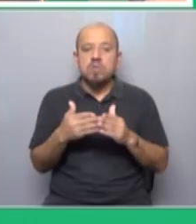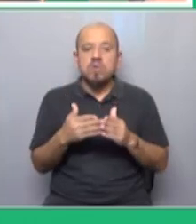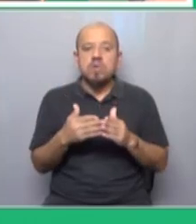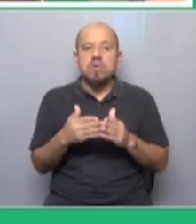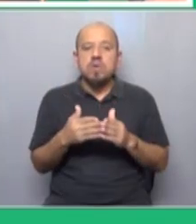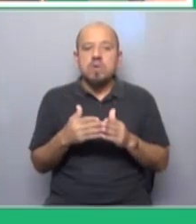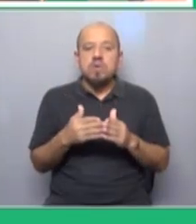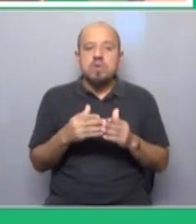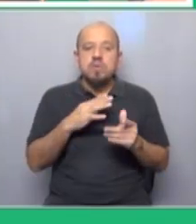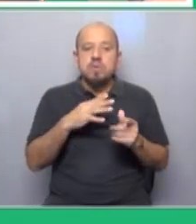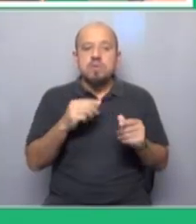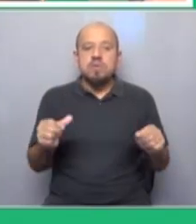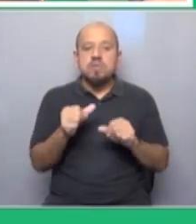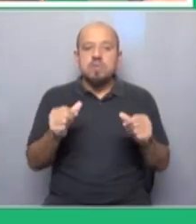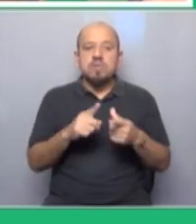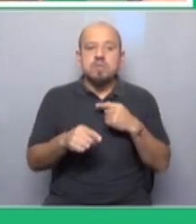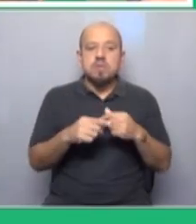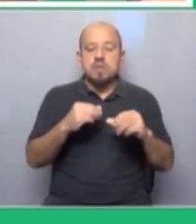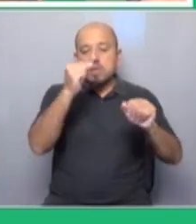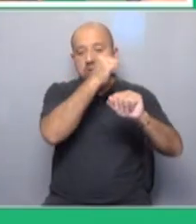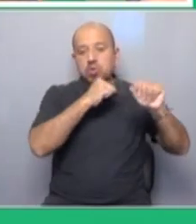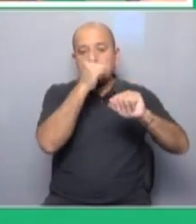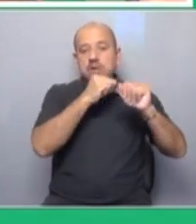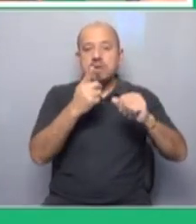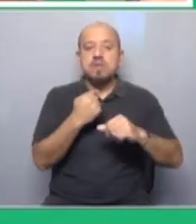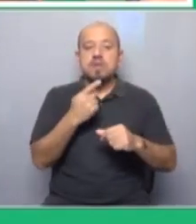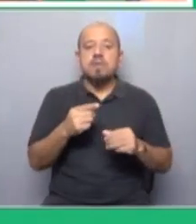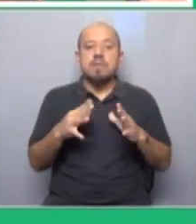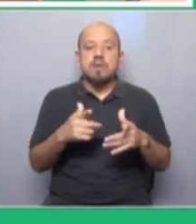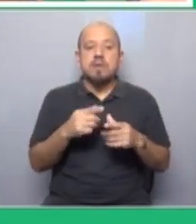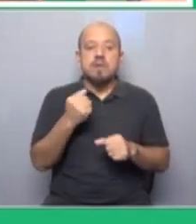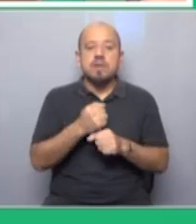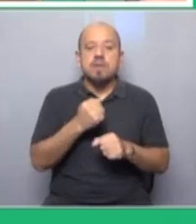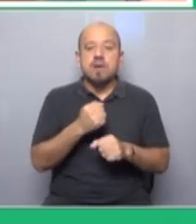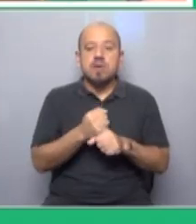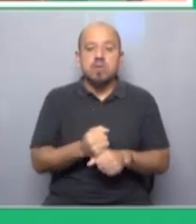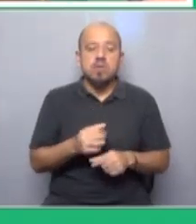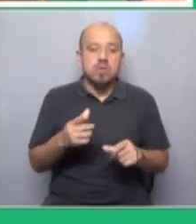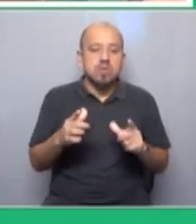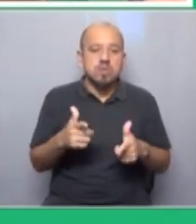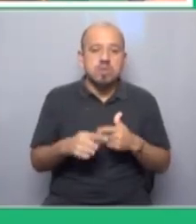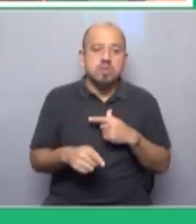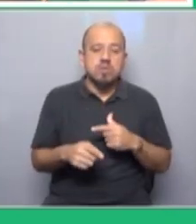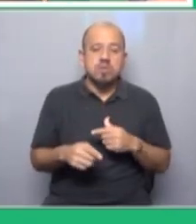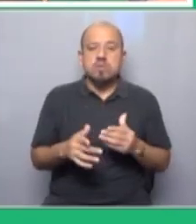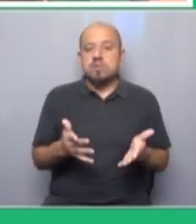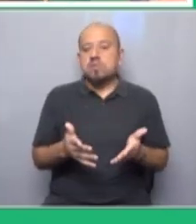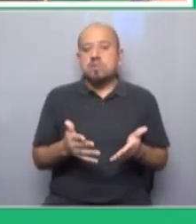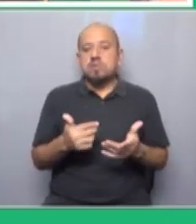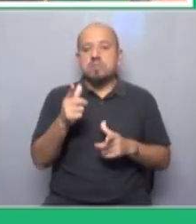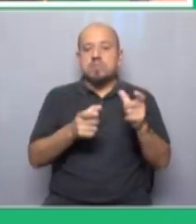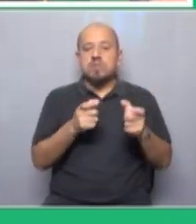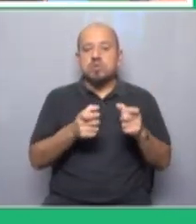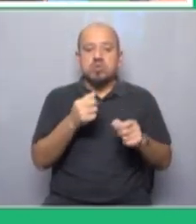hay que hacer que la tecnología sirva para que en primer lugar trabajos que son inhumanos se dejen de hacer gente que se